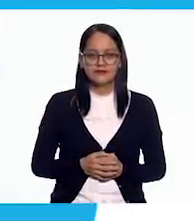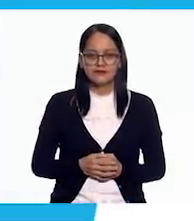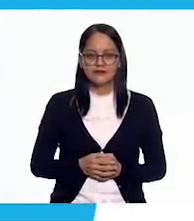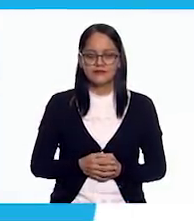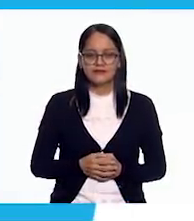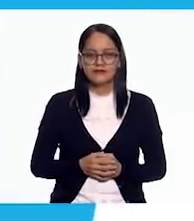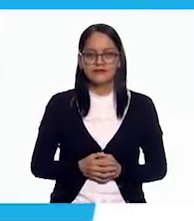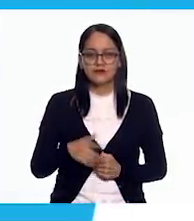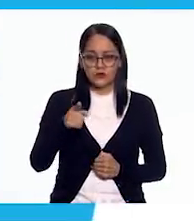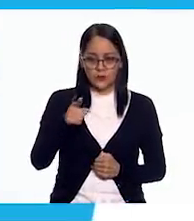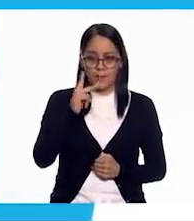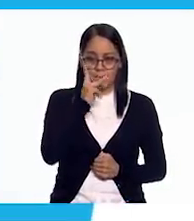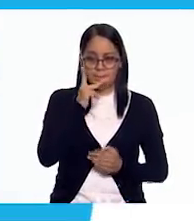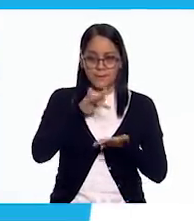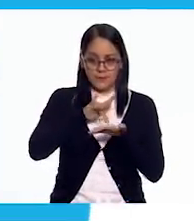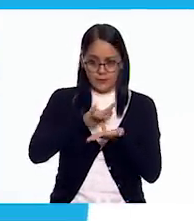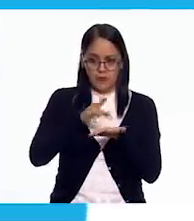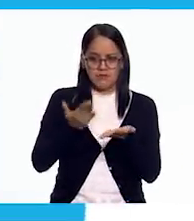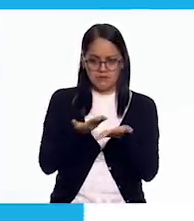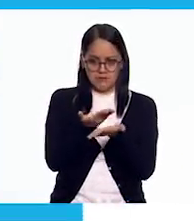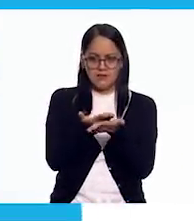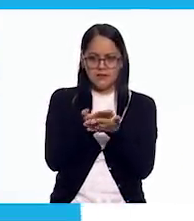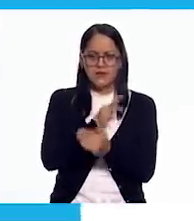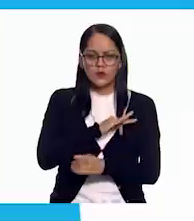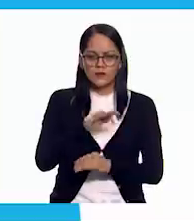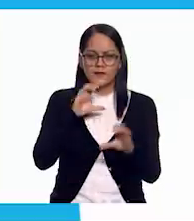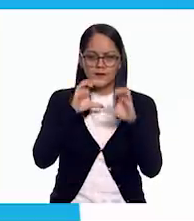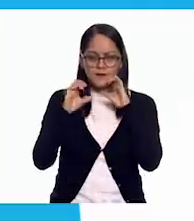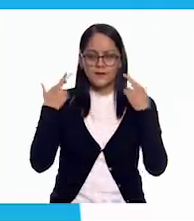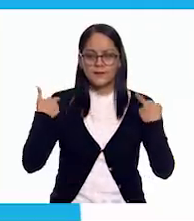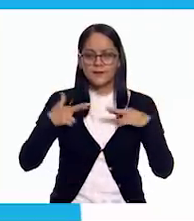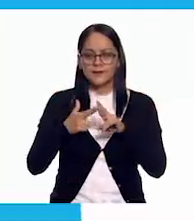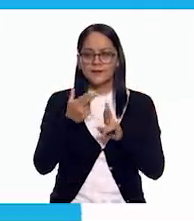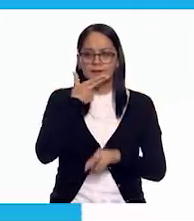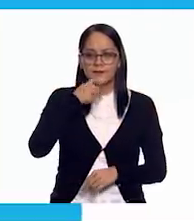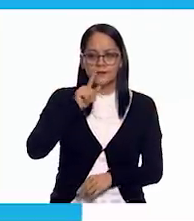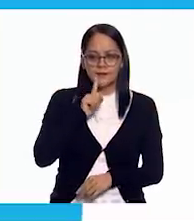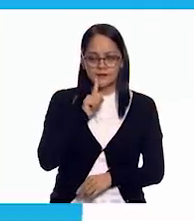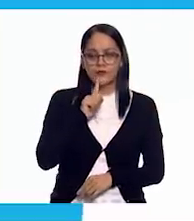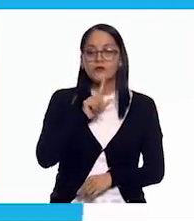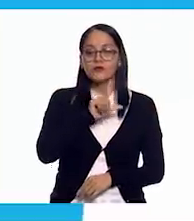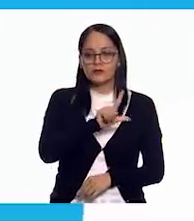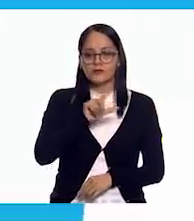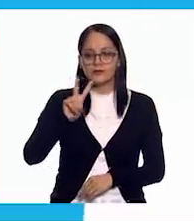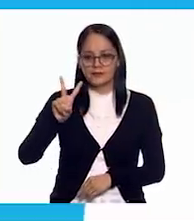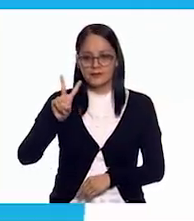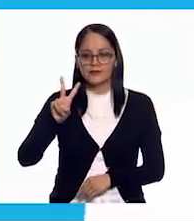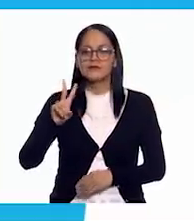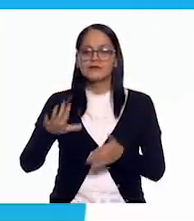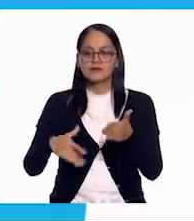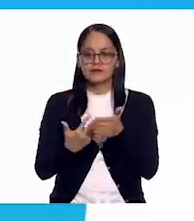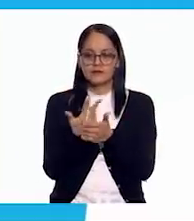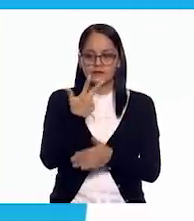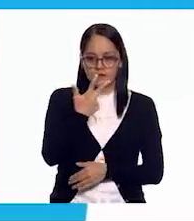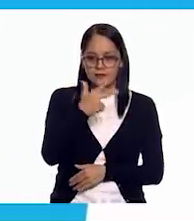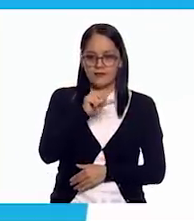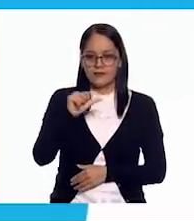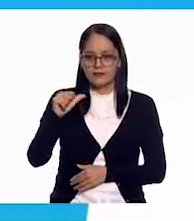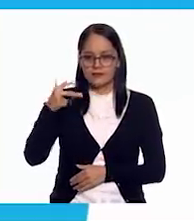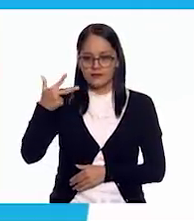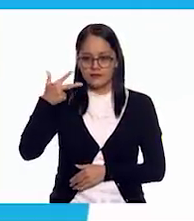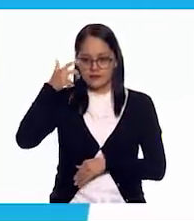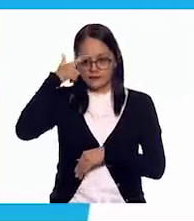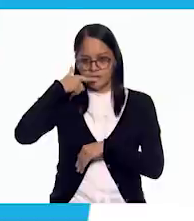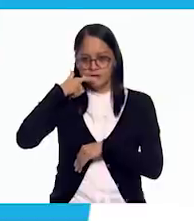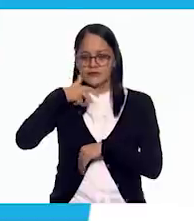Para solicitar apoyo pedagógico, comunícate con maestras y maestros de lunes a viernes de 8 a